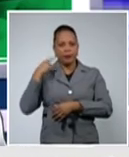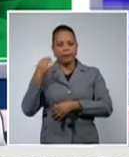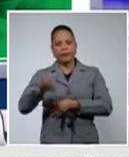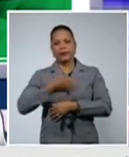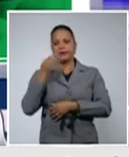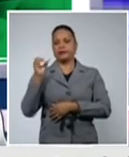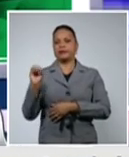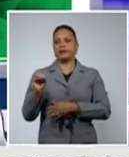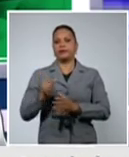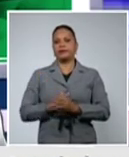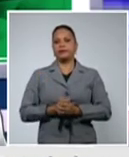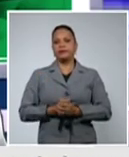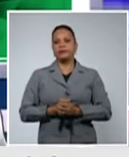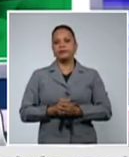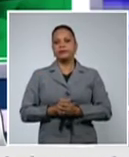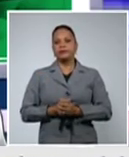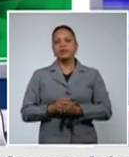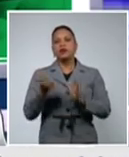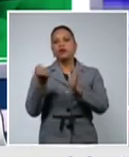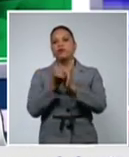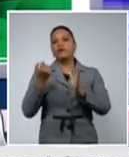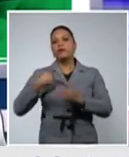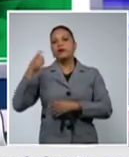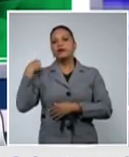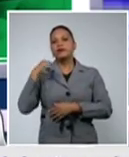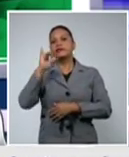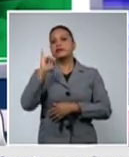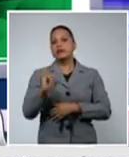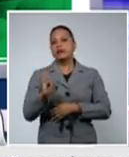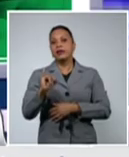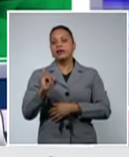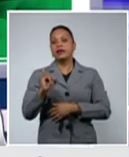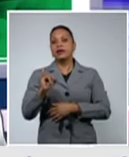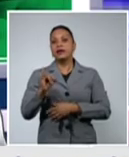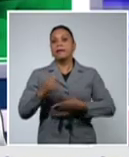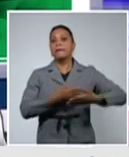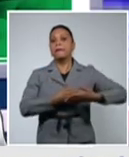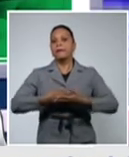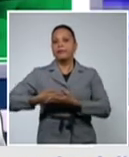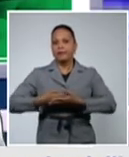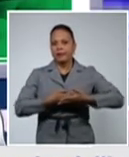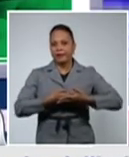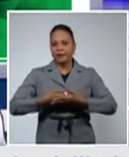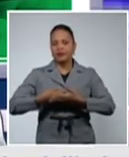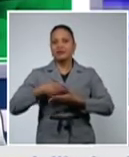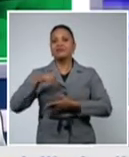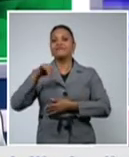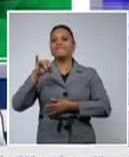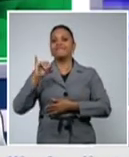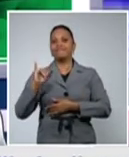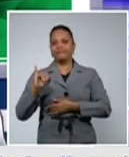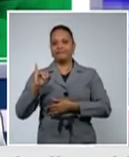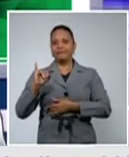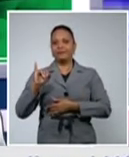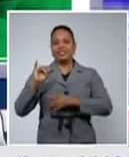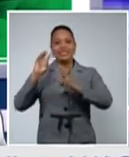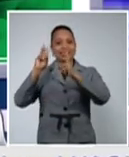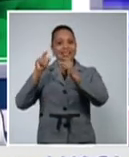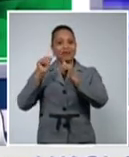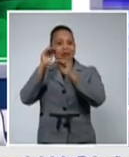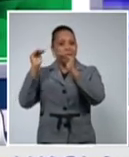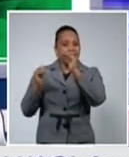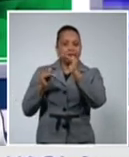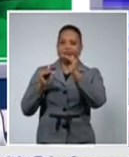casos. Se confirman ayer seis lactantes cifras que no bajan como debiera ser